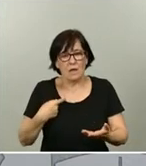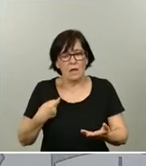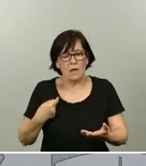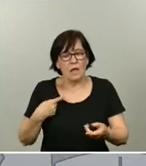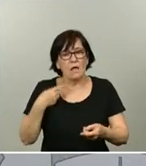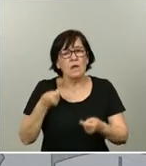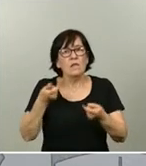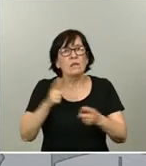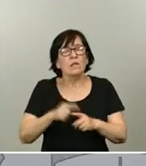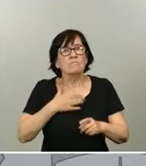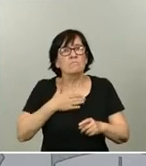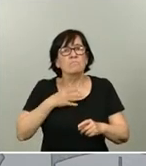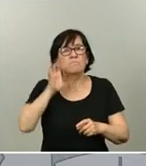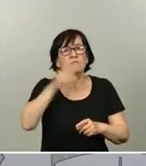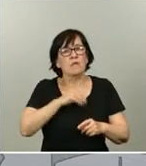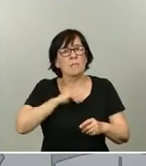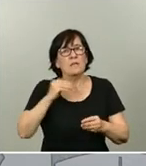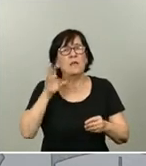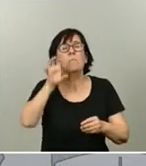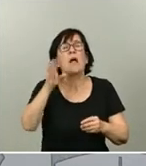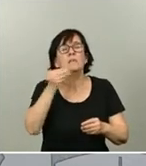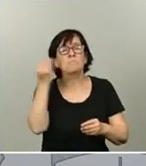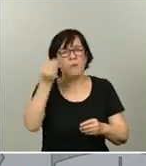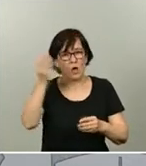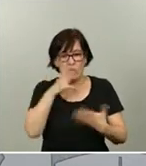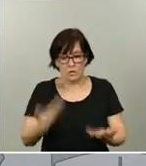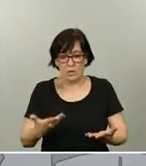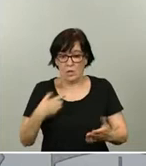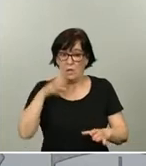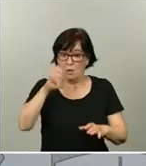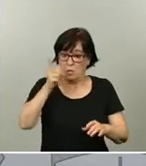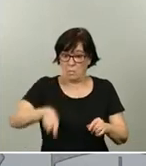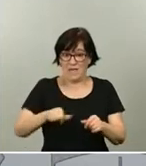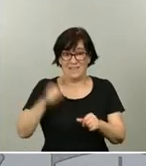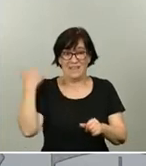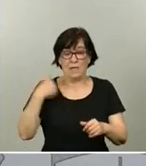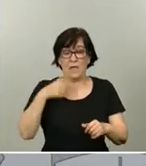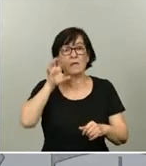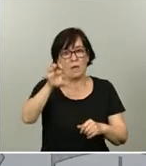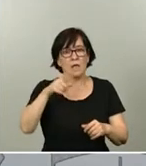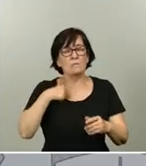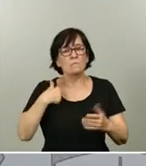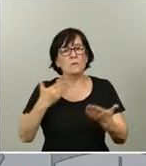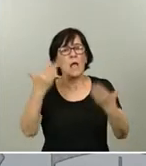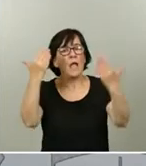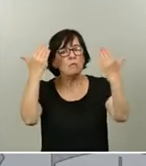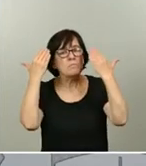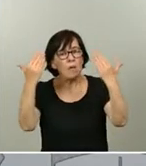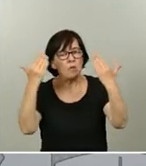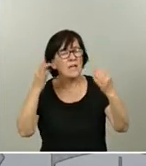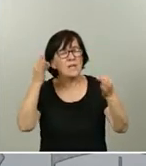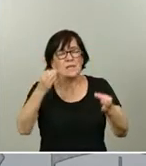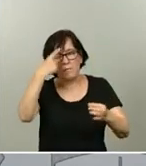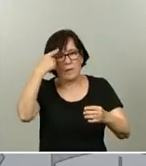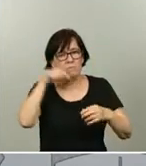un país mejor. Y tal como anuncié hace un mes este país, su país, España les guardará memoria siempre y les rendirá